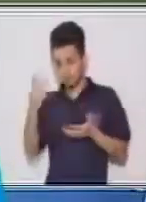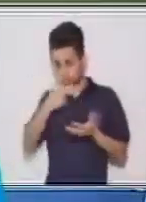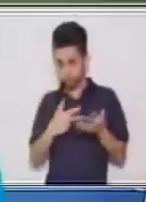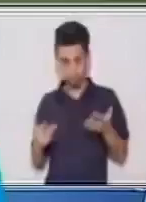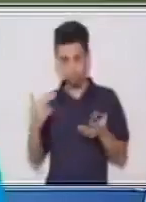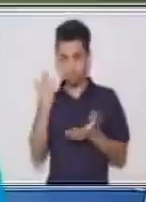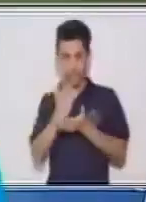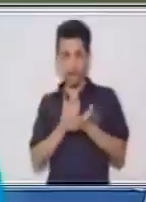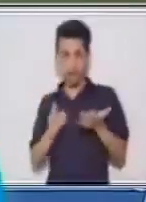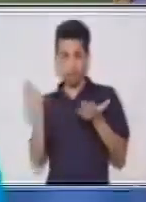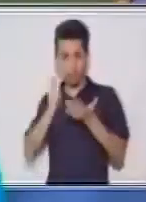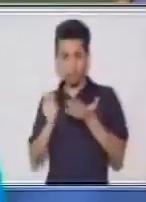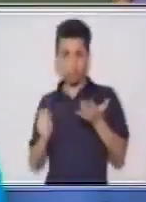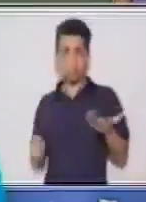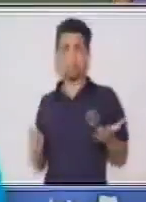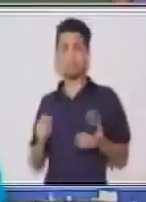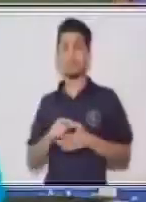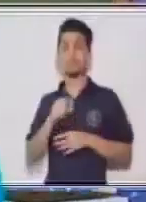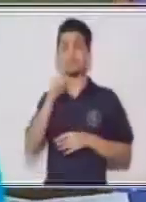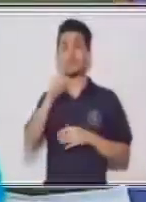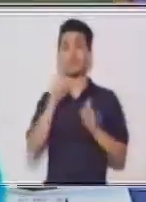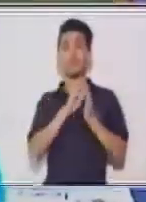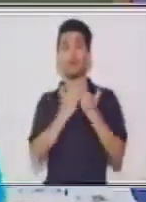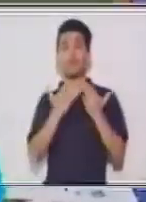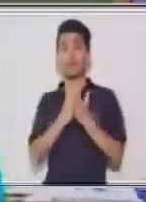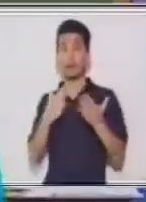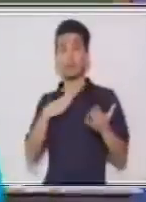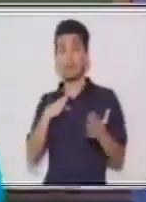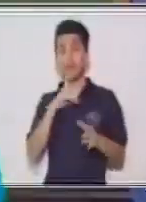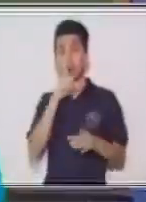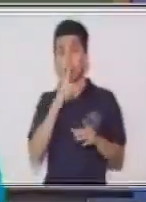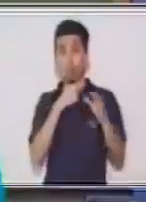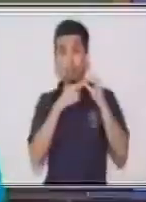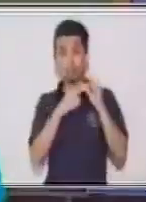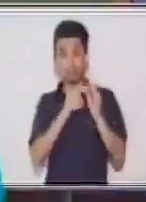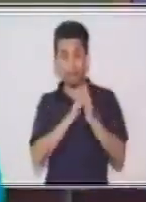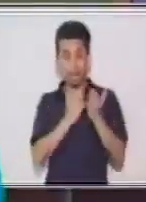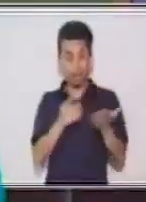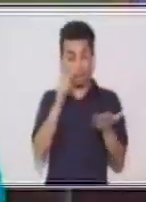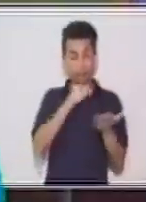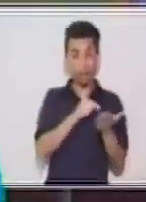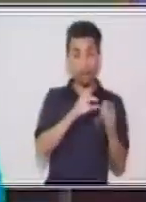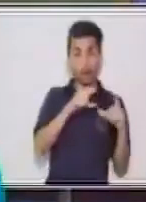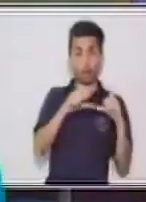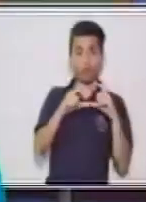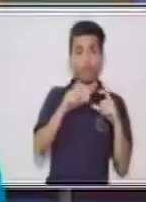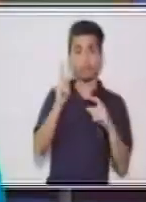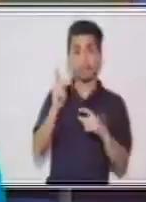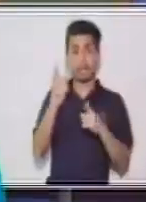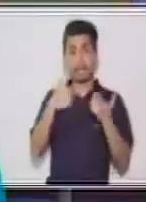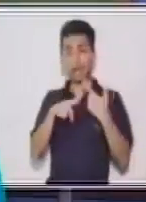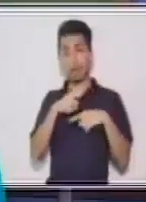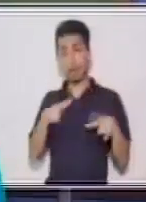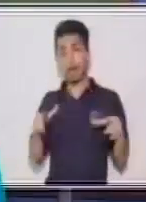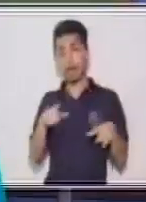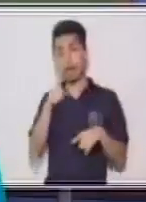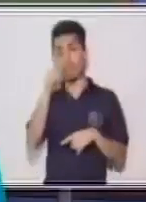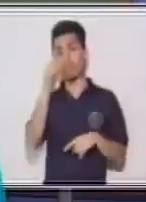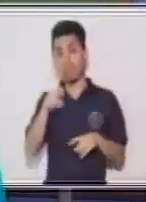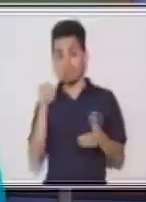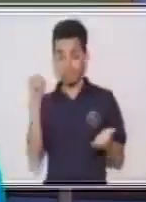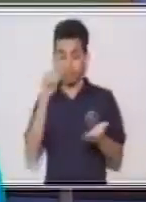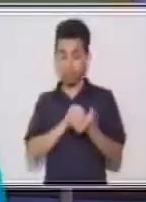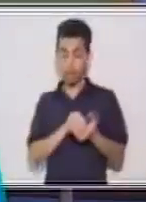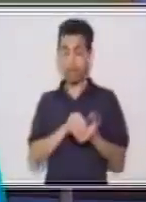Si estás trabajando en tu cuaderno de Comunicación y Lenguaje, entonces este debe tener la fecha, el nombre de la actividad